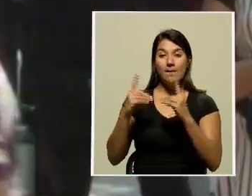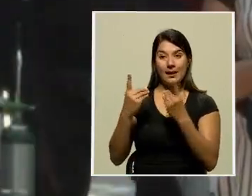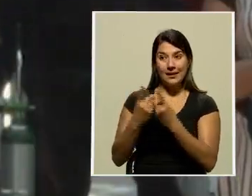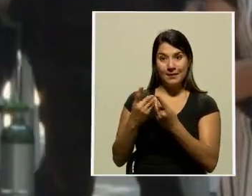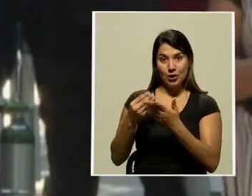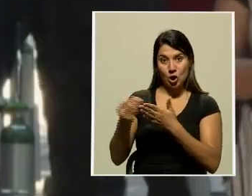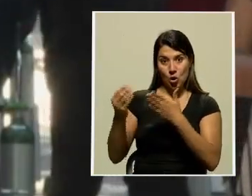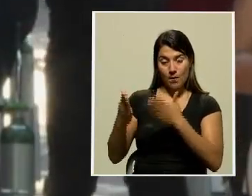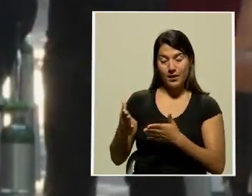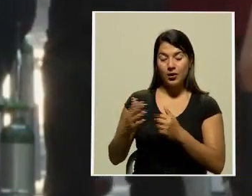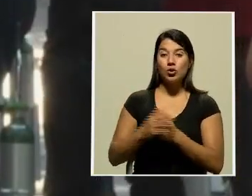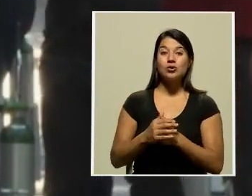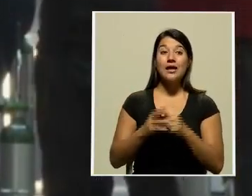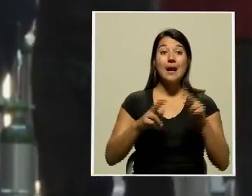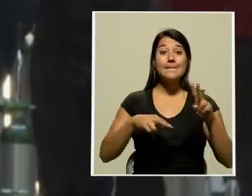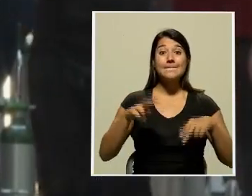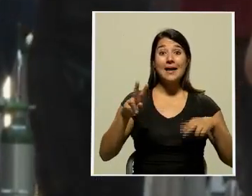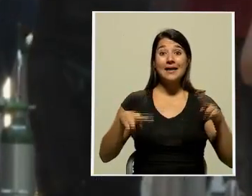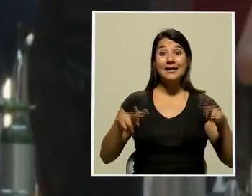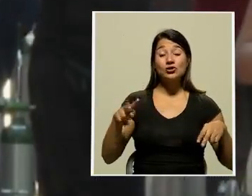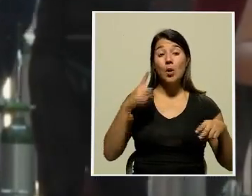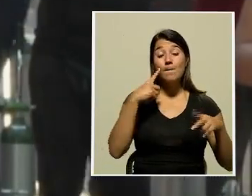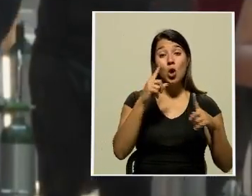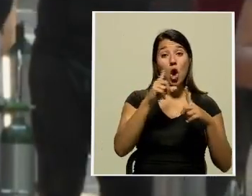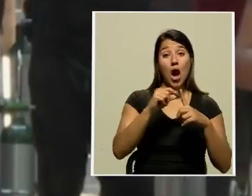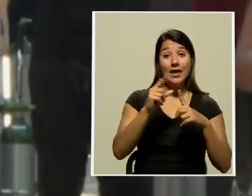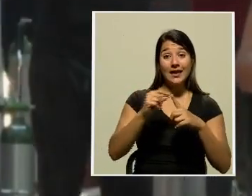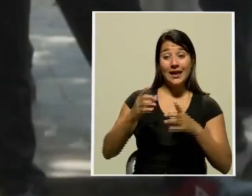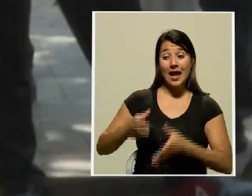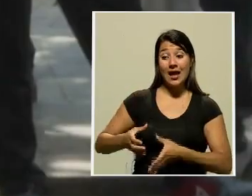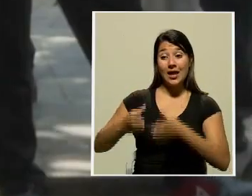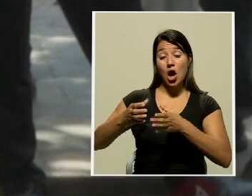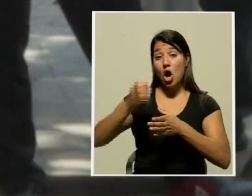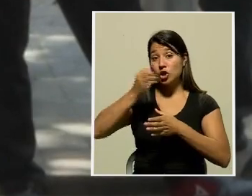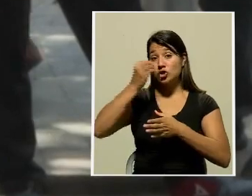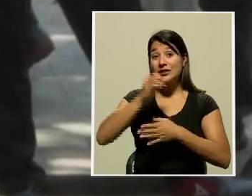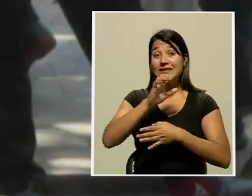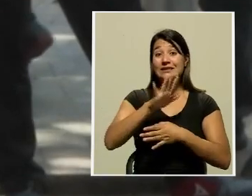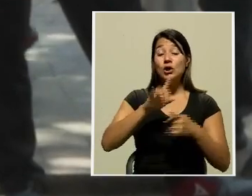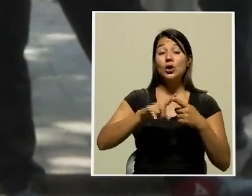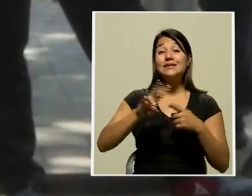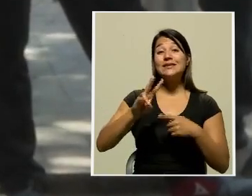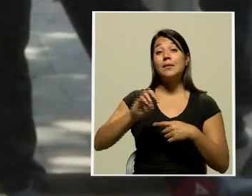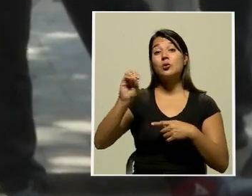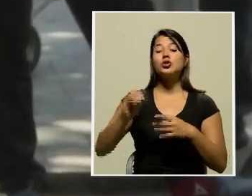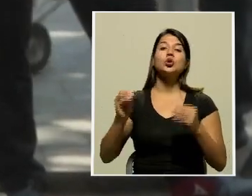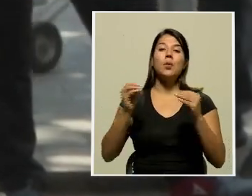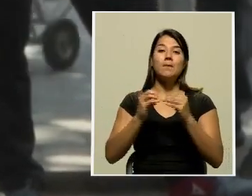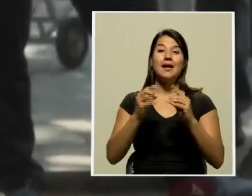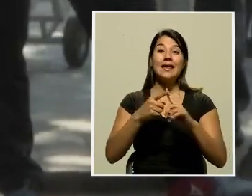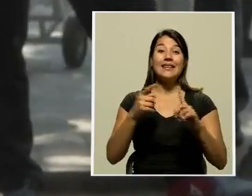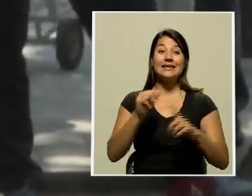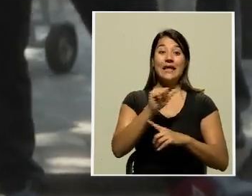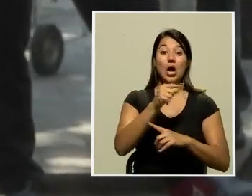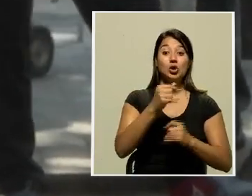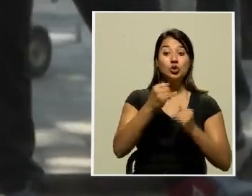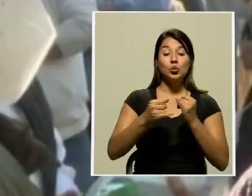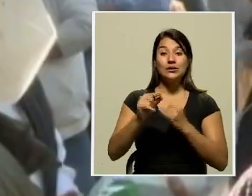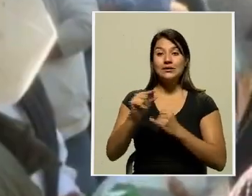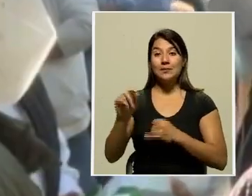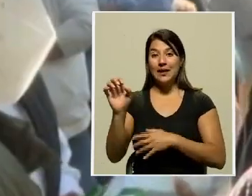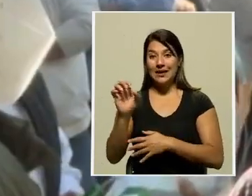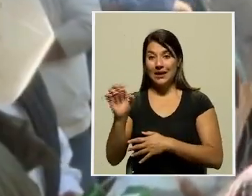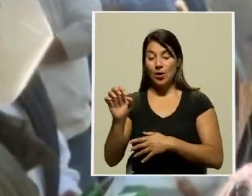precio de venta y renta de tanques en establecimientos formales ha sido de entre el 5 y 7% entre agosto y la última semana de enero.